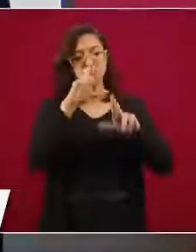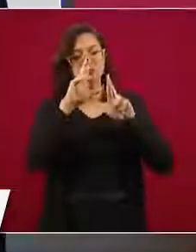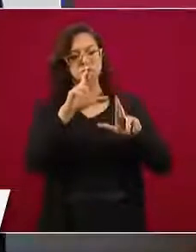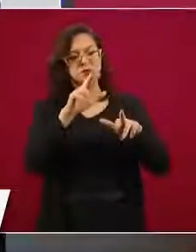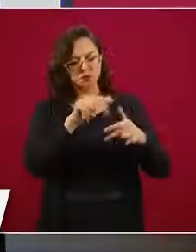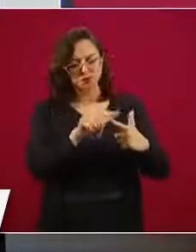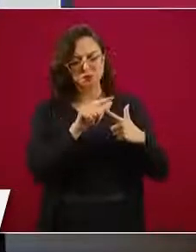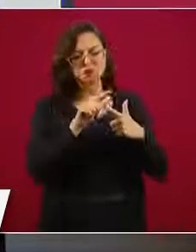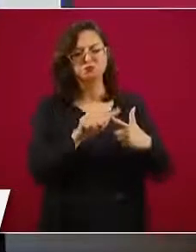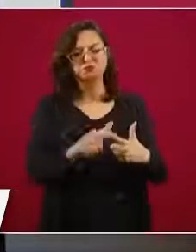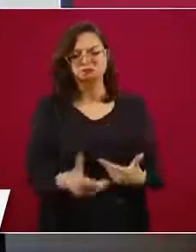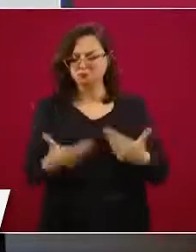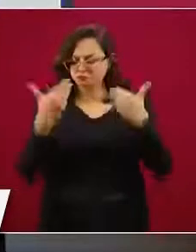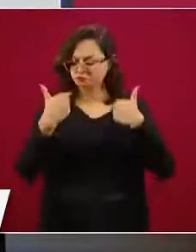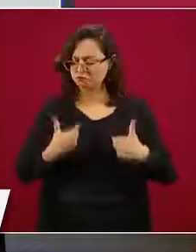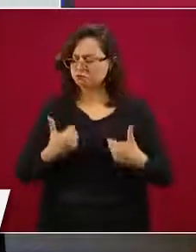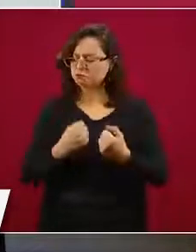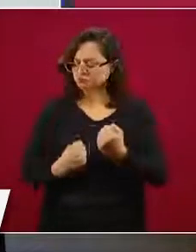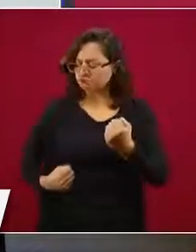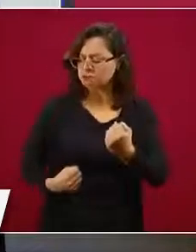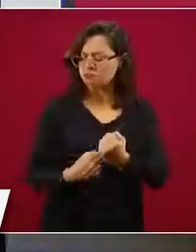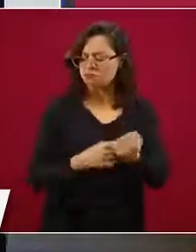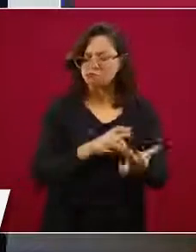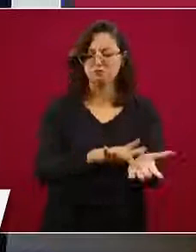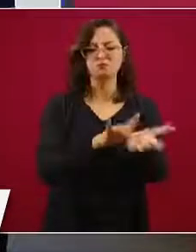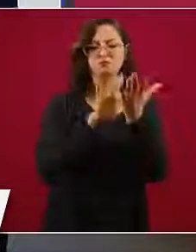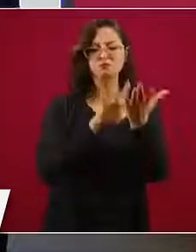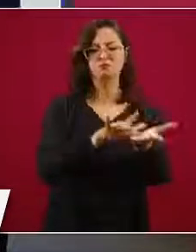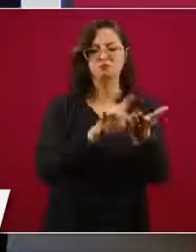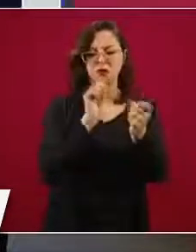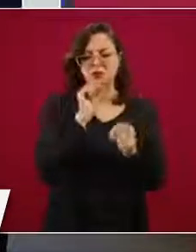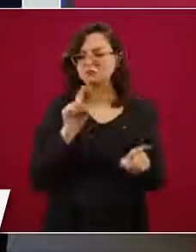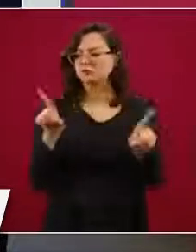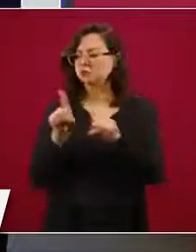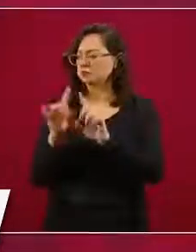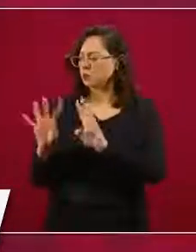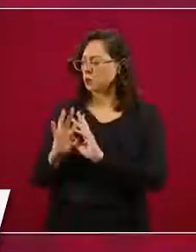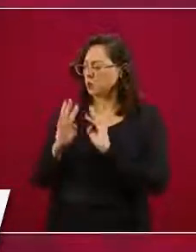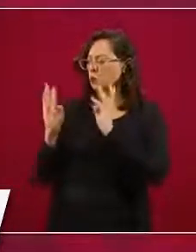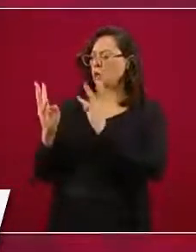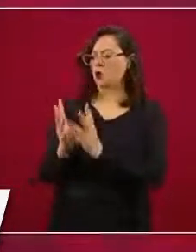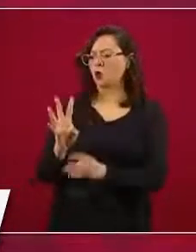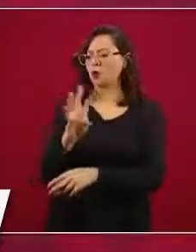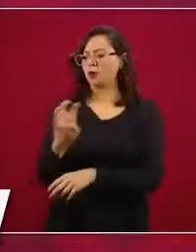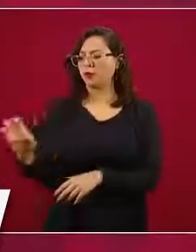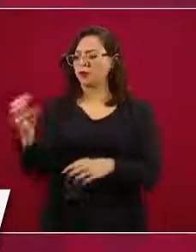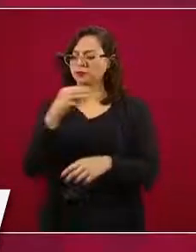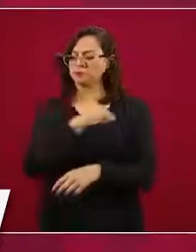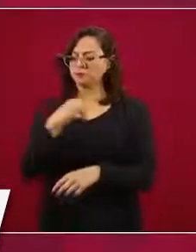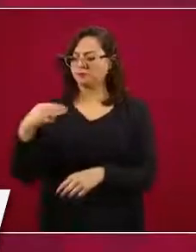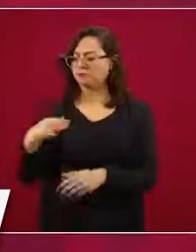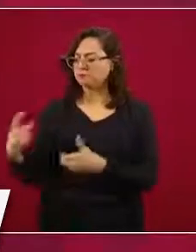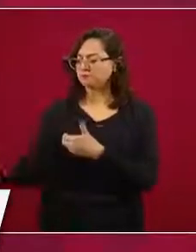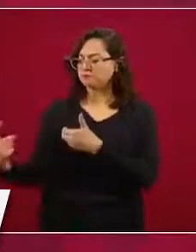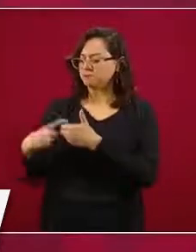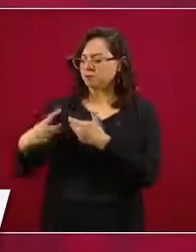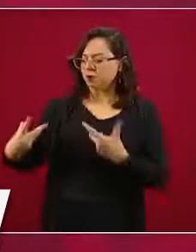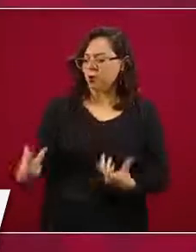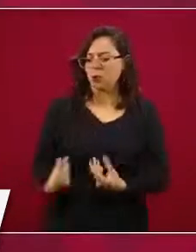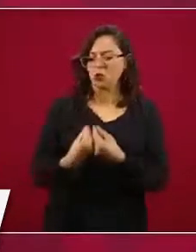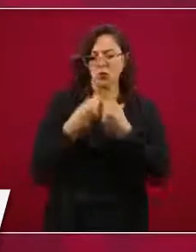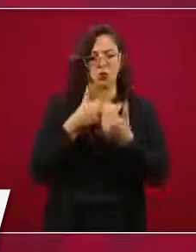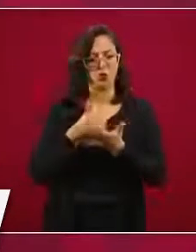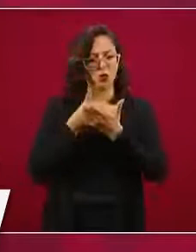Cuente usted conmigo, el Consejo Coordinador Empresarial y los más de 400 miembros del Cuarto de Junto que